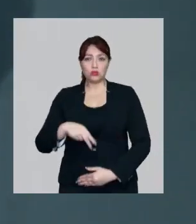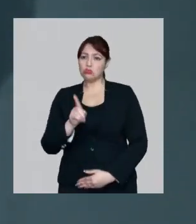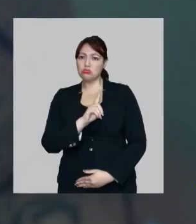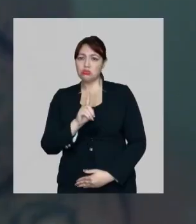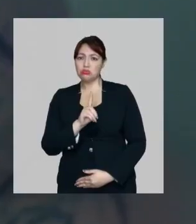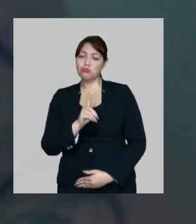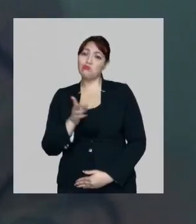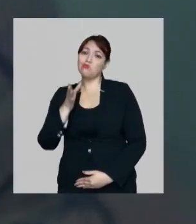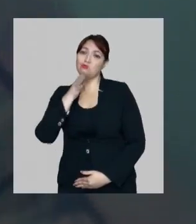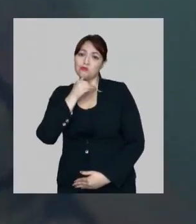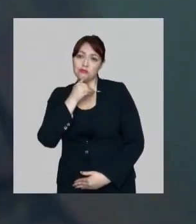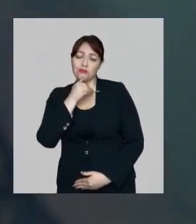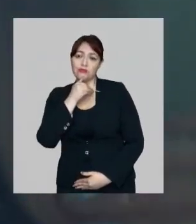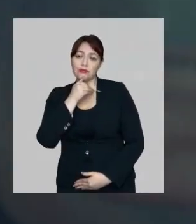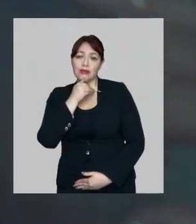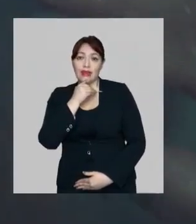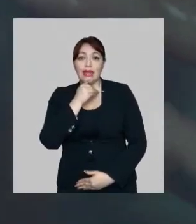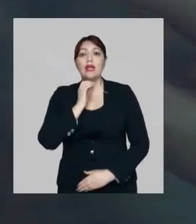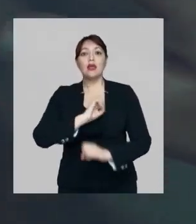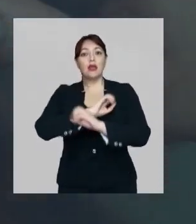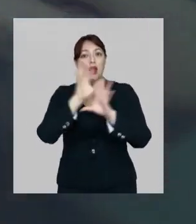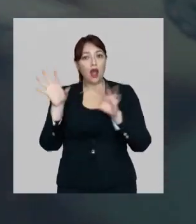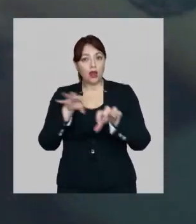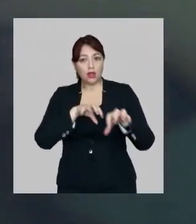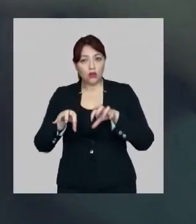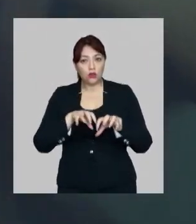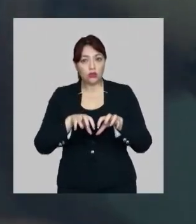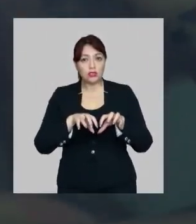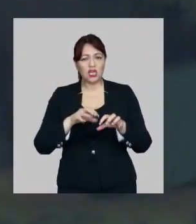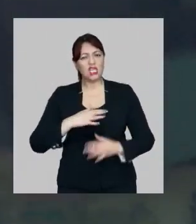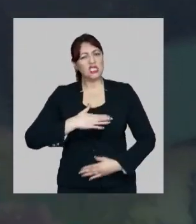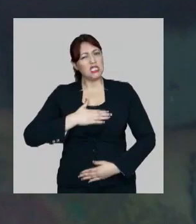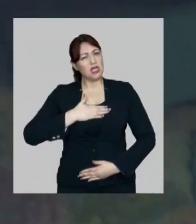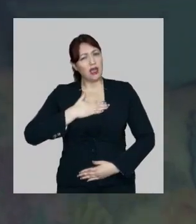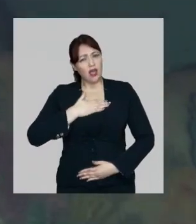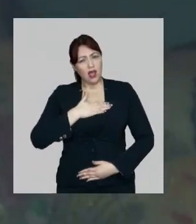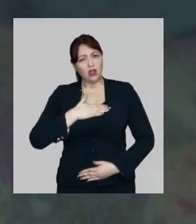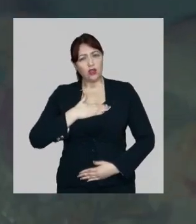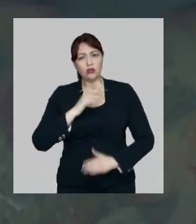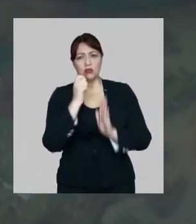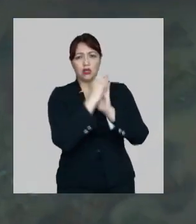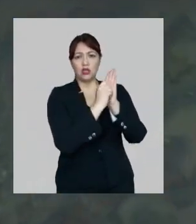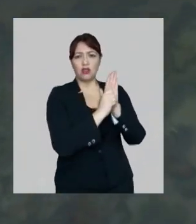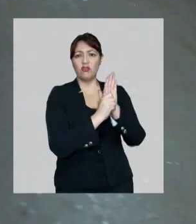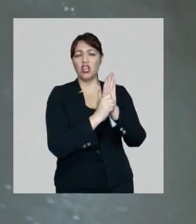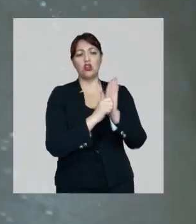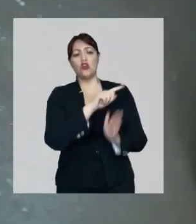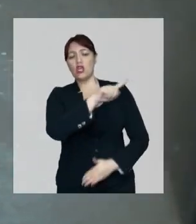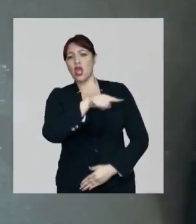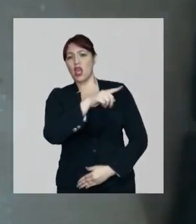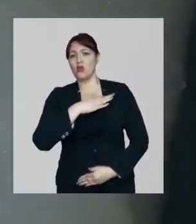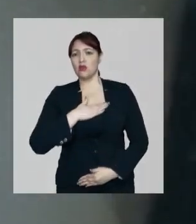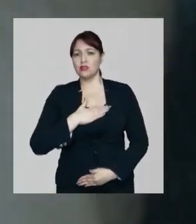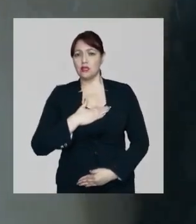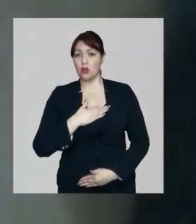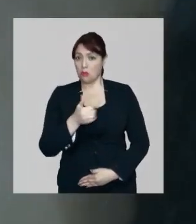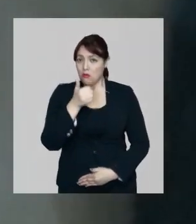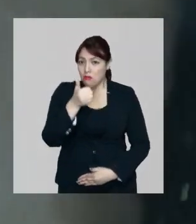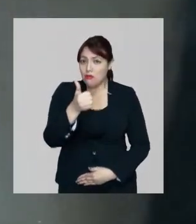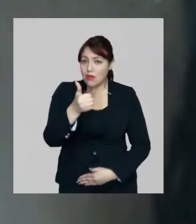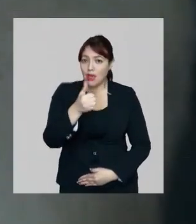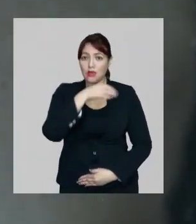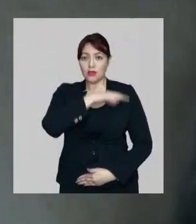propia. Nosotros pedimos cosas súper claras. Y siento que escribieron lo que quisieron. Todo bien con mejorar las